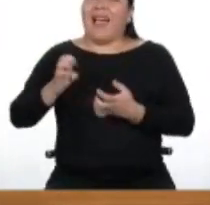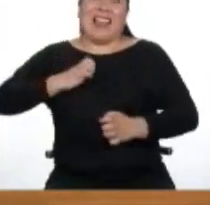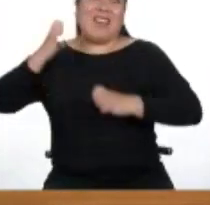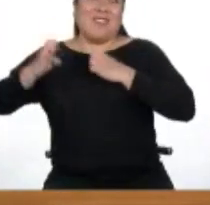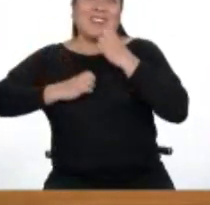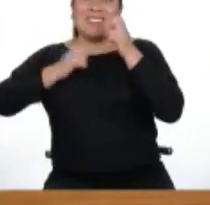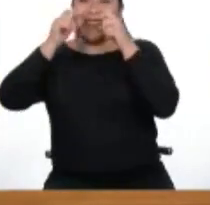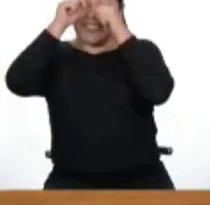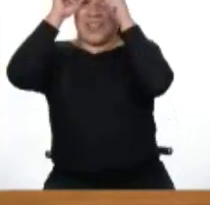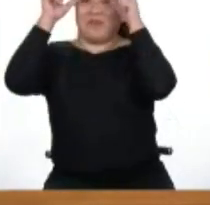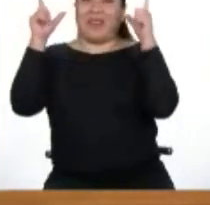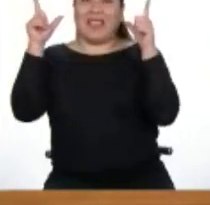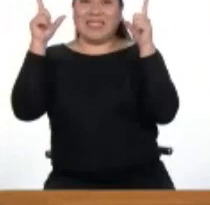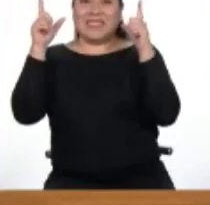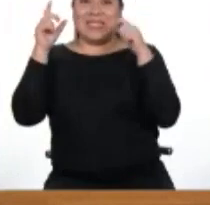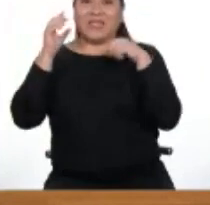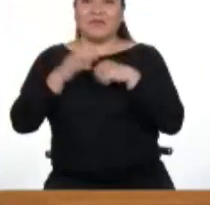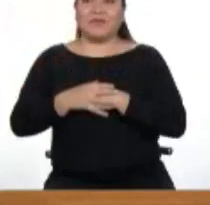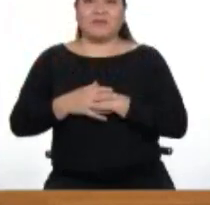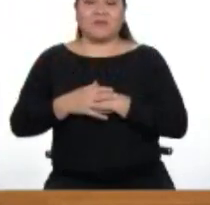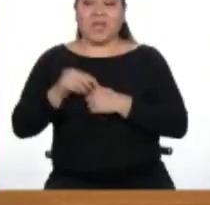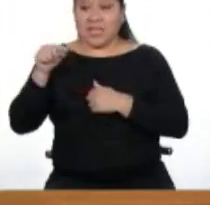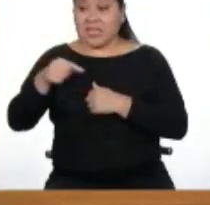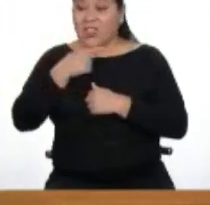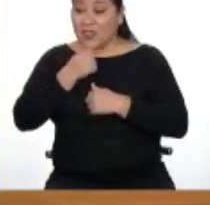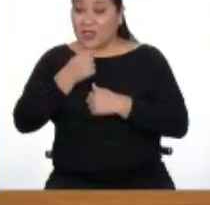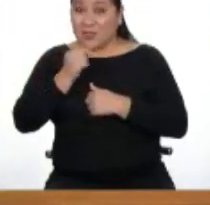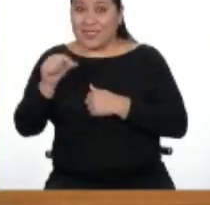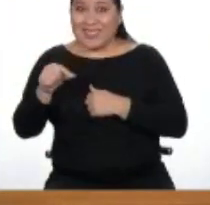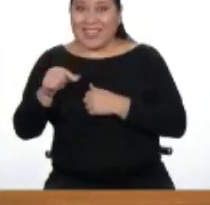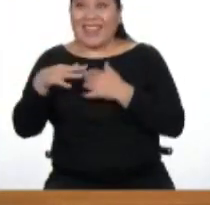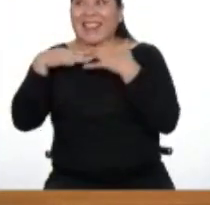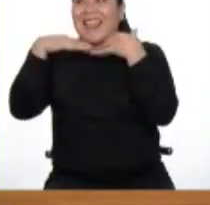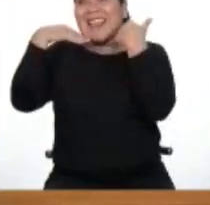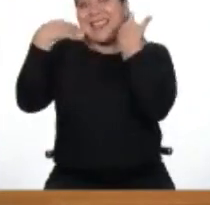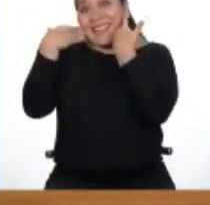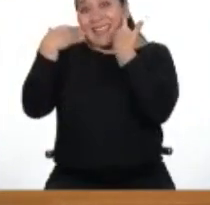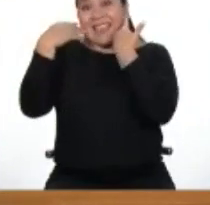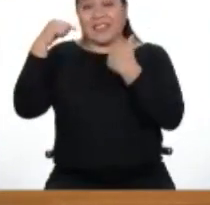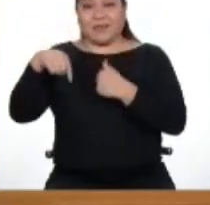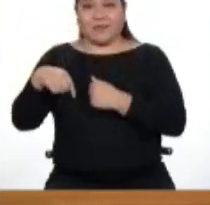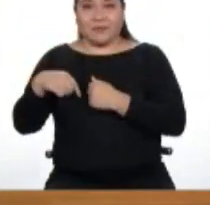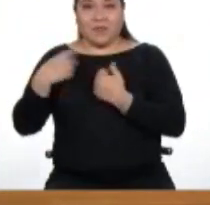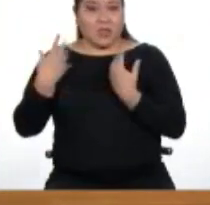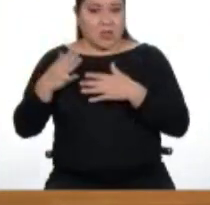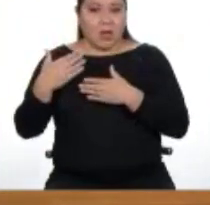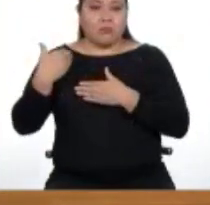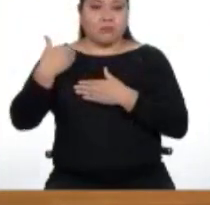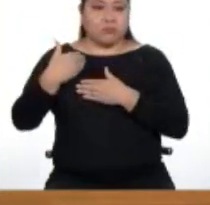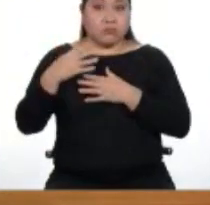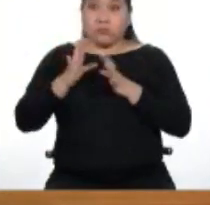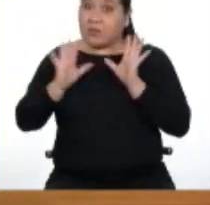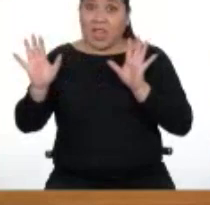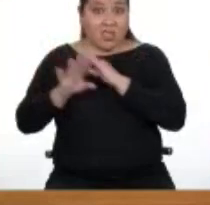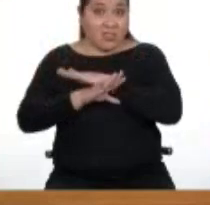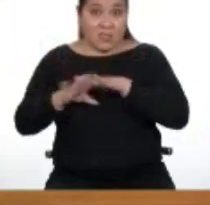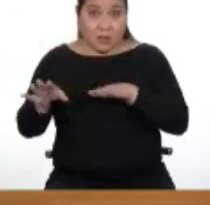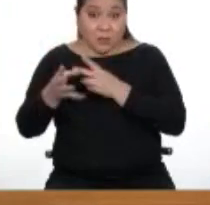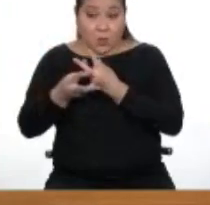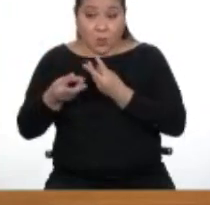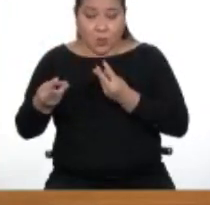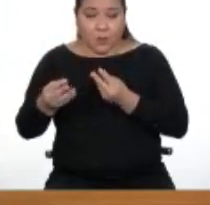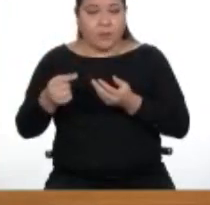sorpresa. Y, si nos gusta, la alegría. Cuando pasa el momento de la emoción,